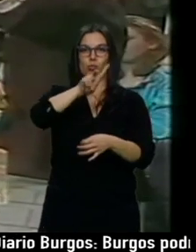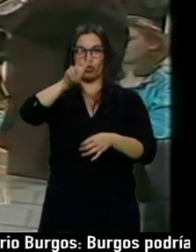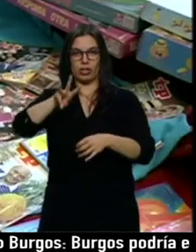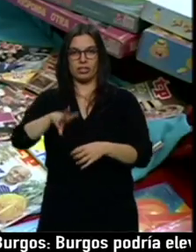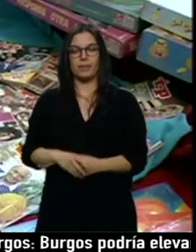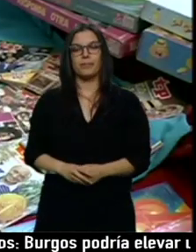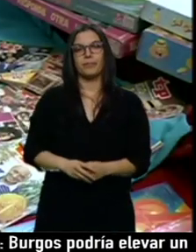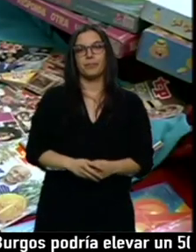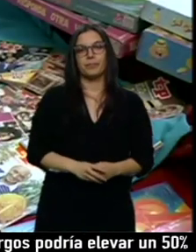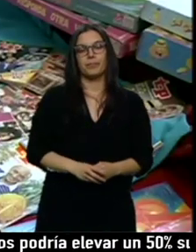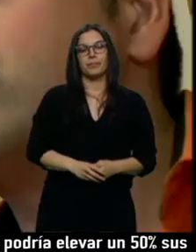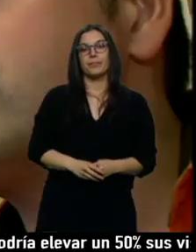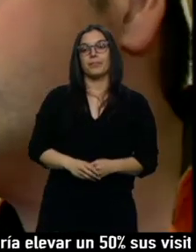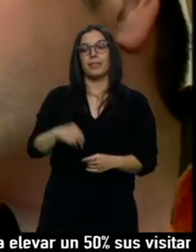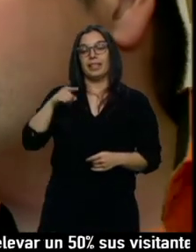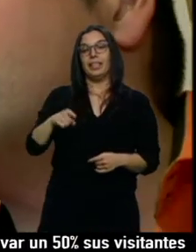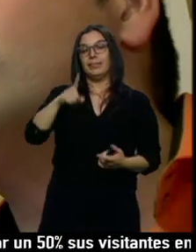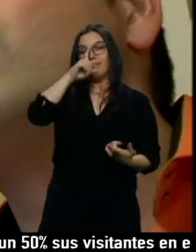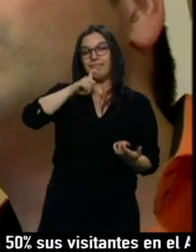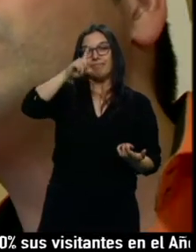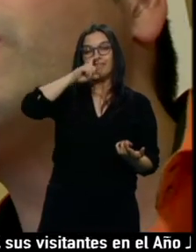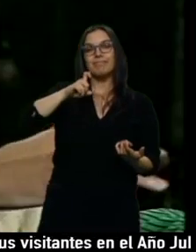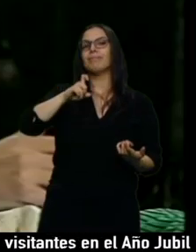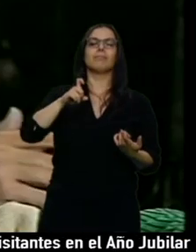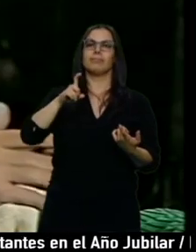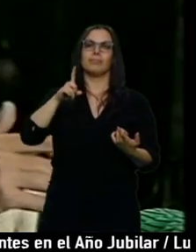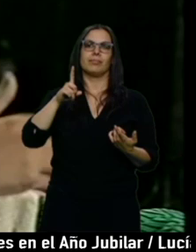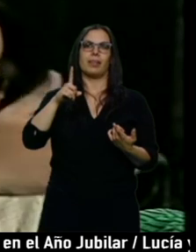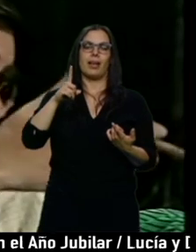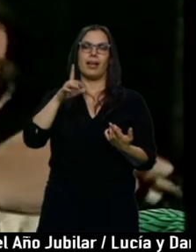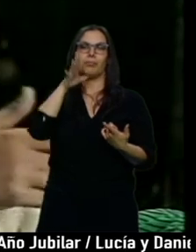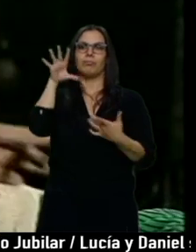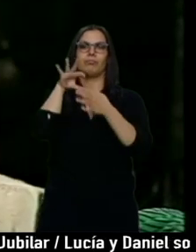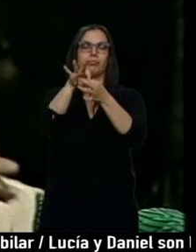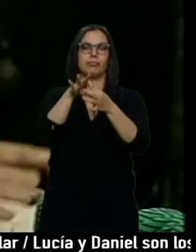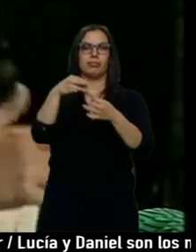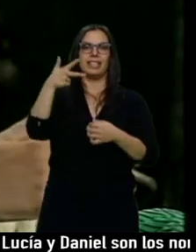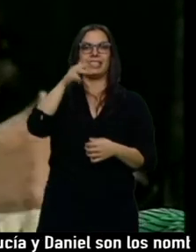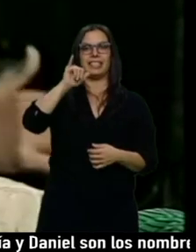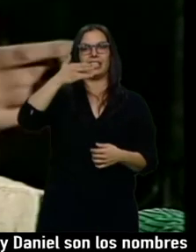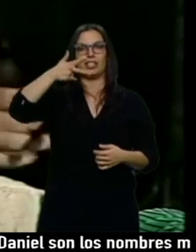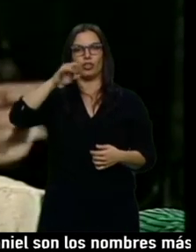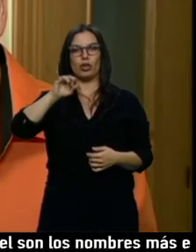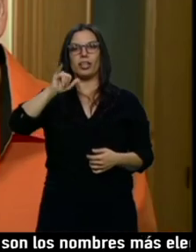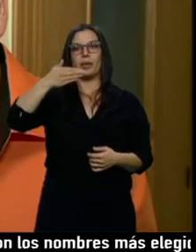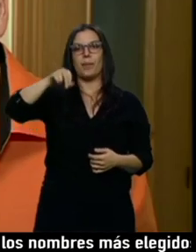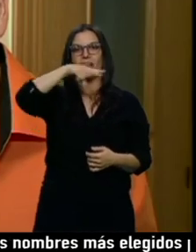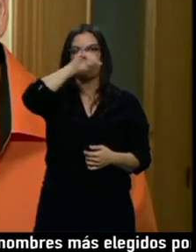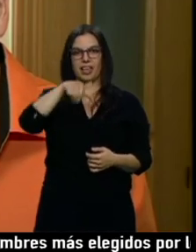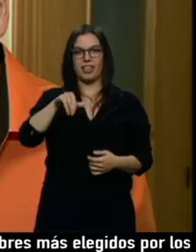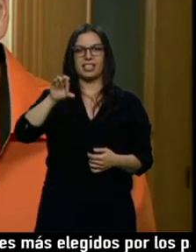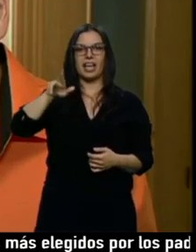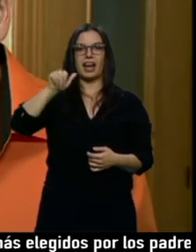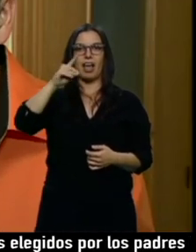y en esa pila de nostalgia, la reliquia es Chicho Ibañez Serrador. Comprendo que le interese bastante la película. Tuve la suerte de conocerla